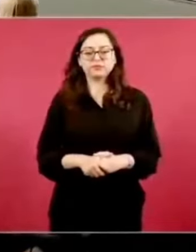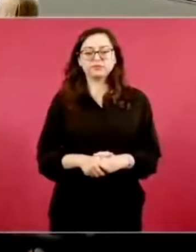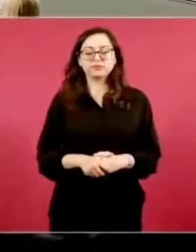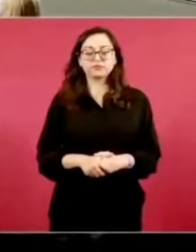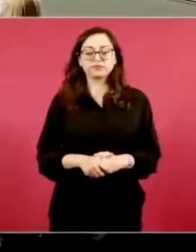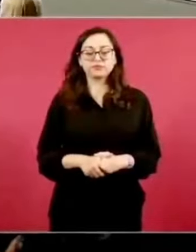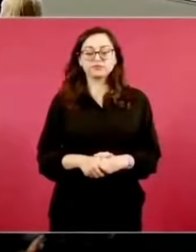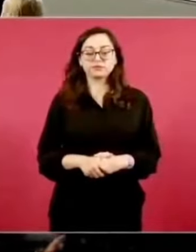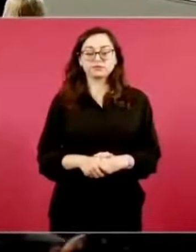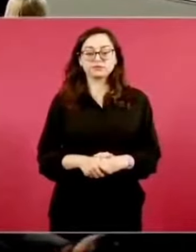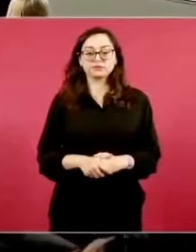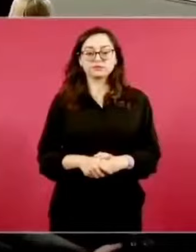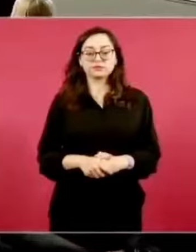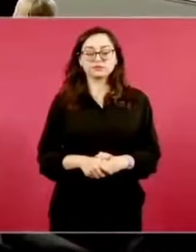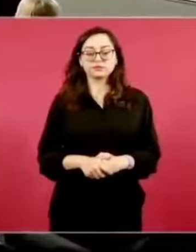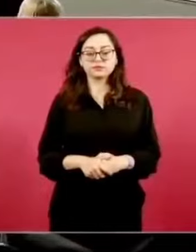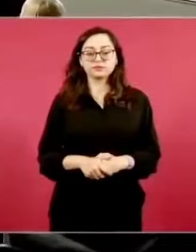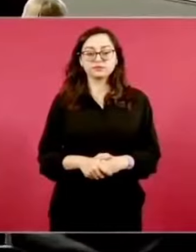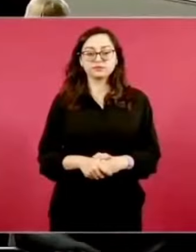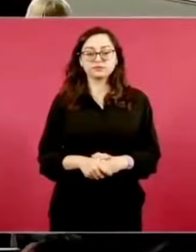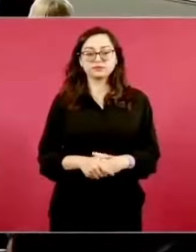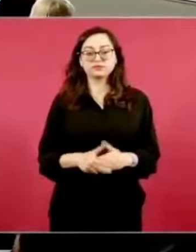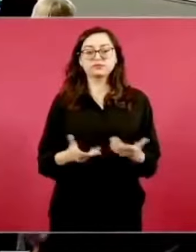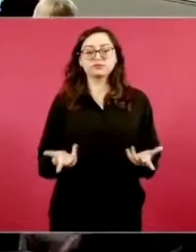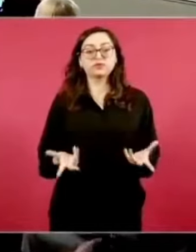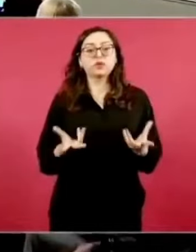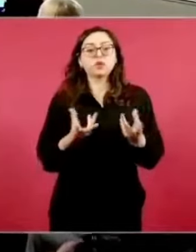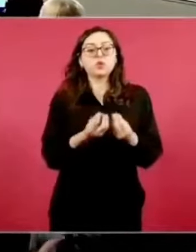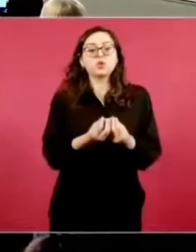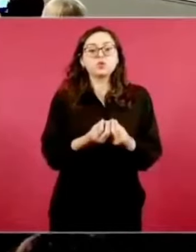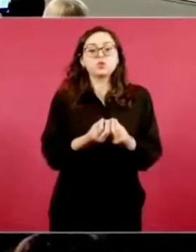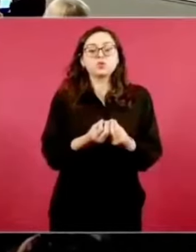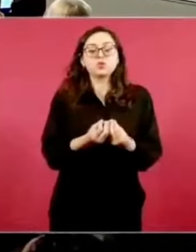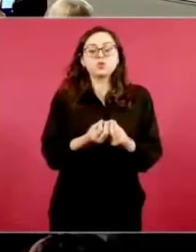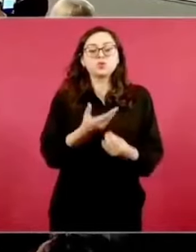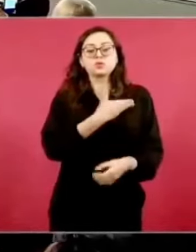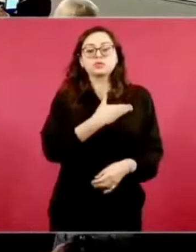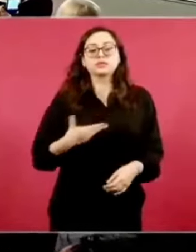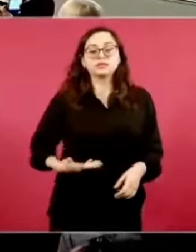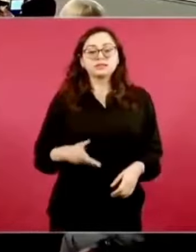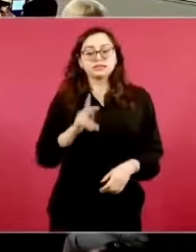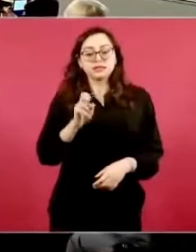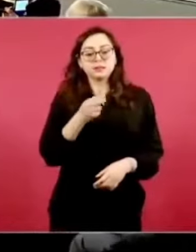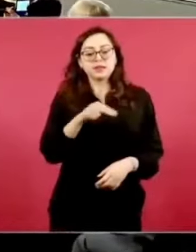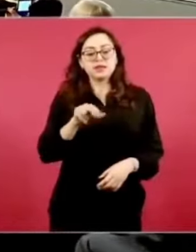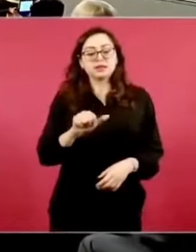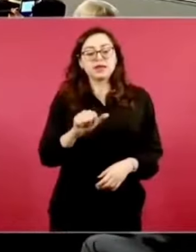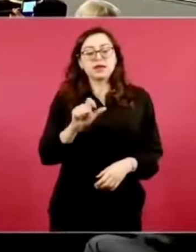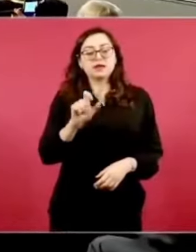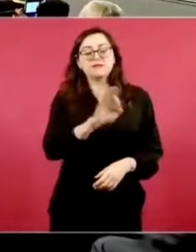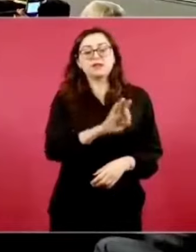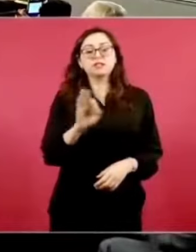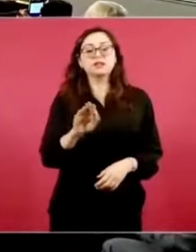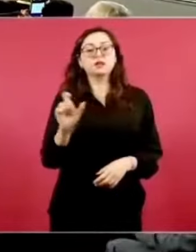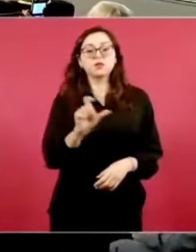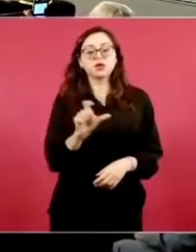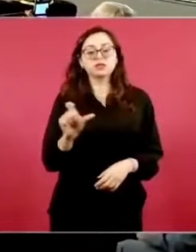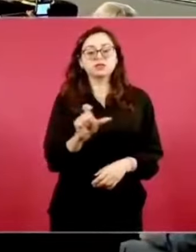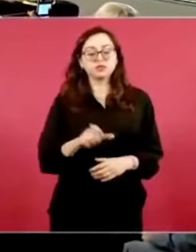¿Y cuándo se abrieron con Felicío Peña? Pues ahí dice que el 29 de octubre